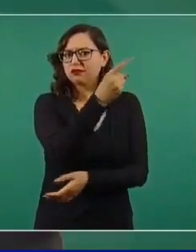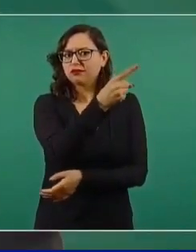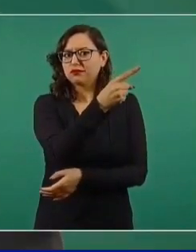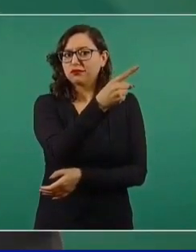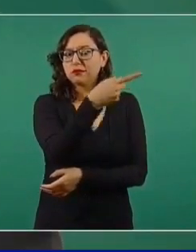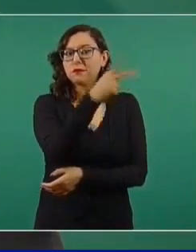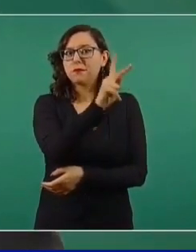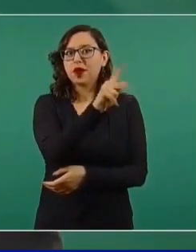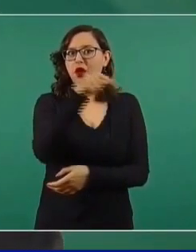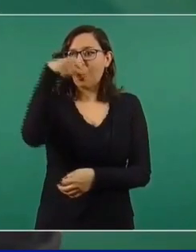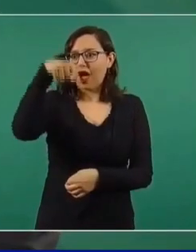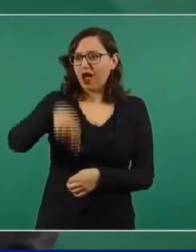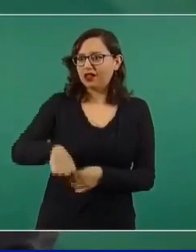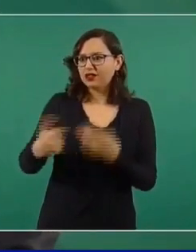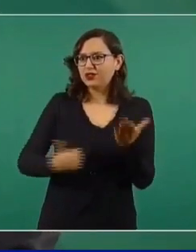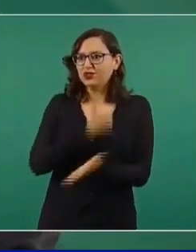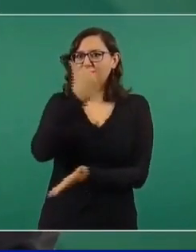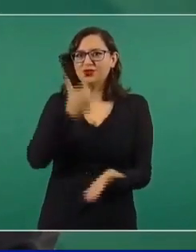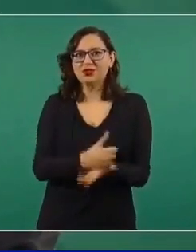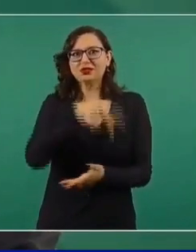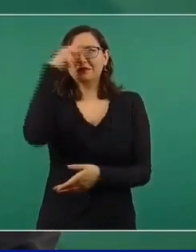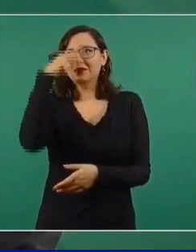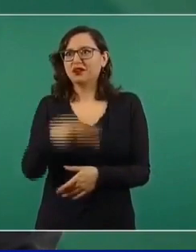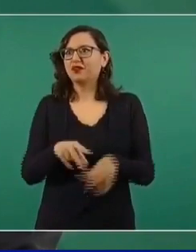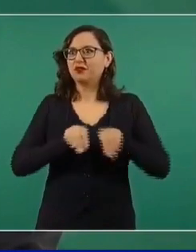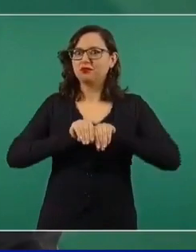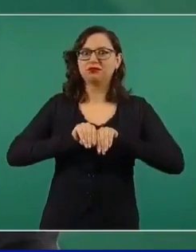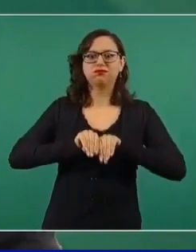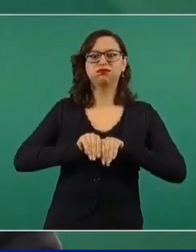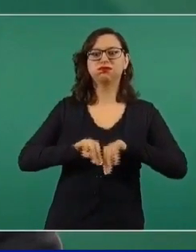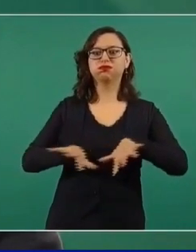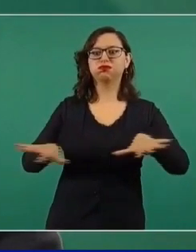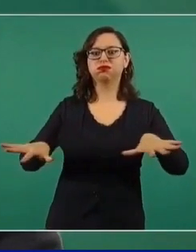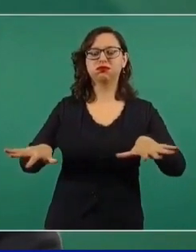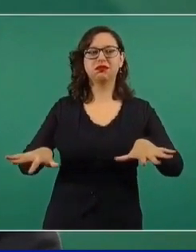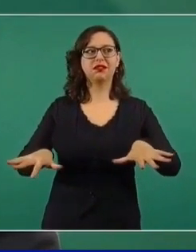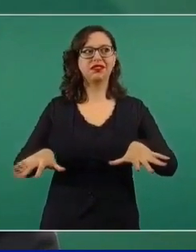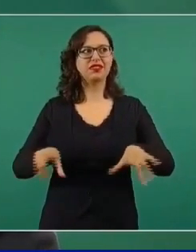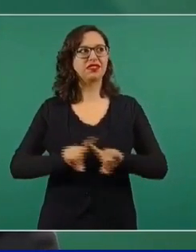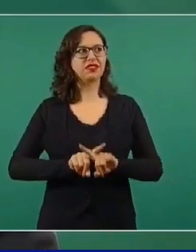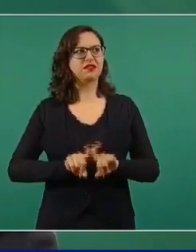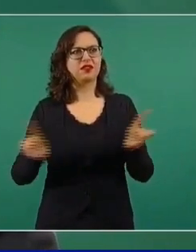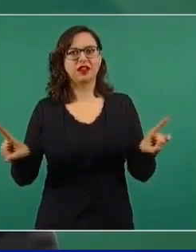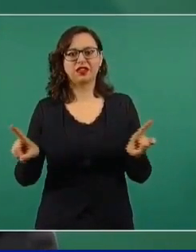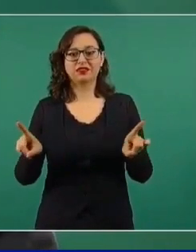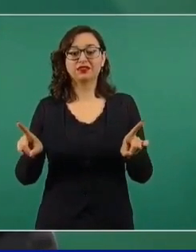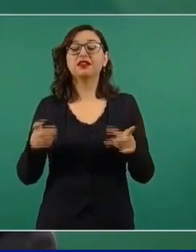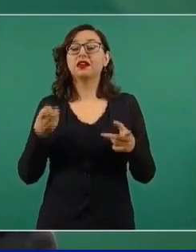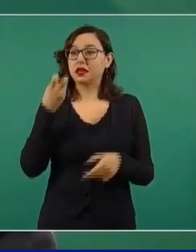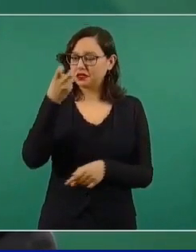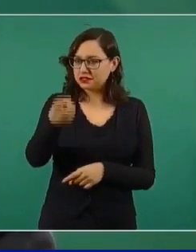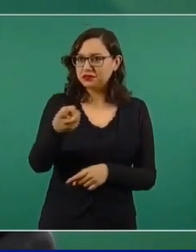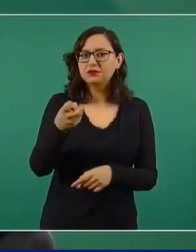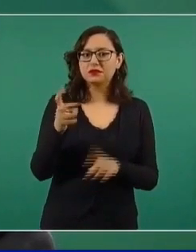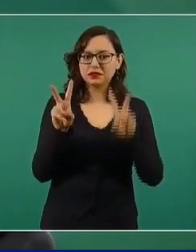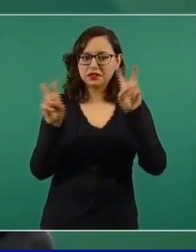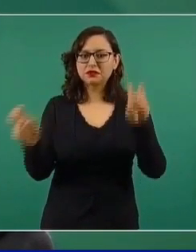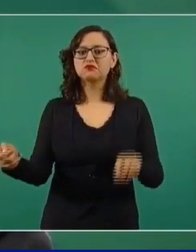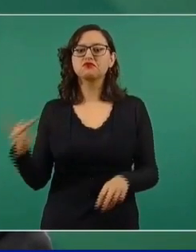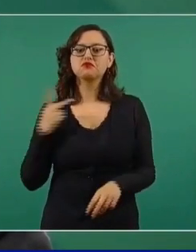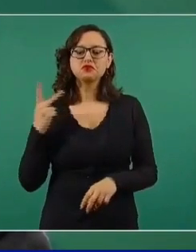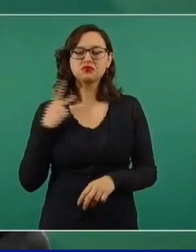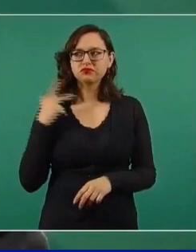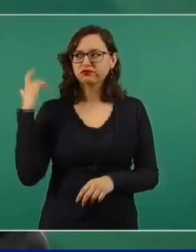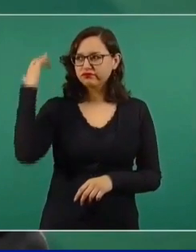Son temas importantes para el análisis, para la reflexión.